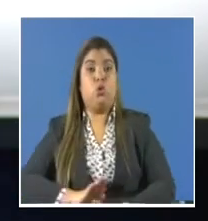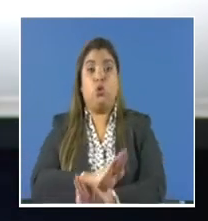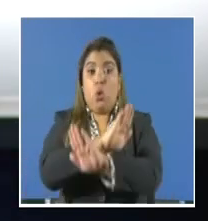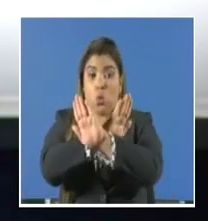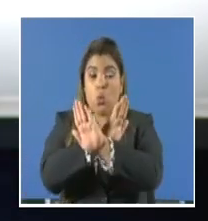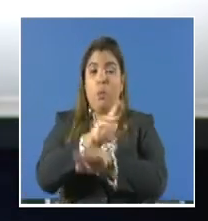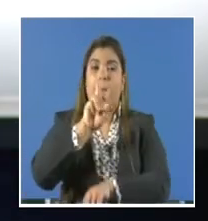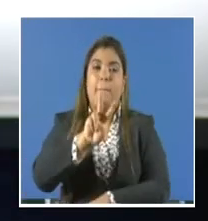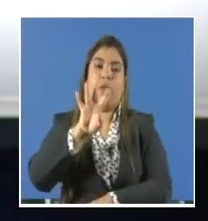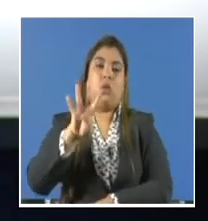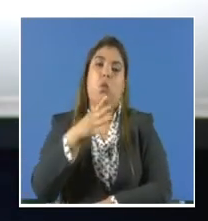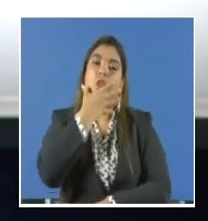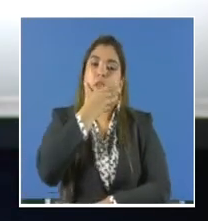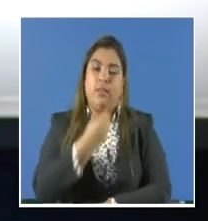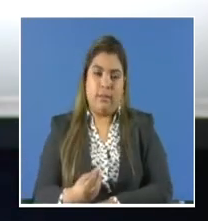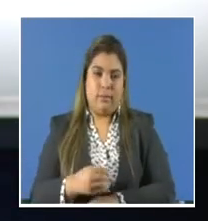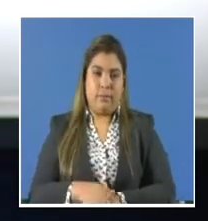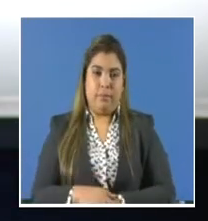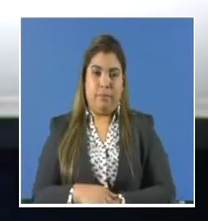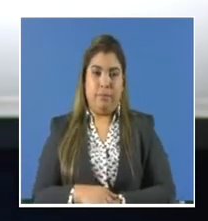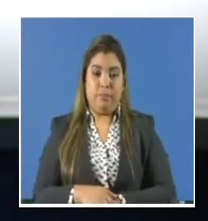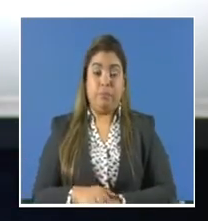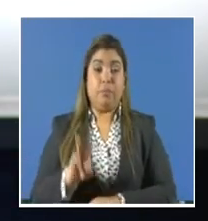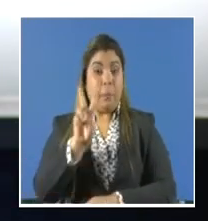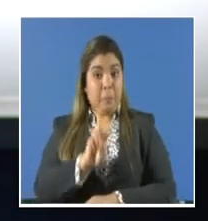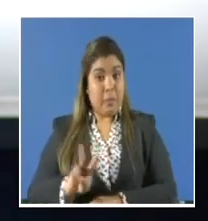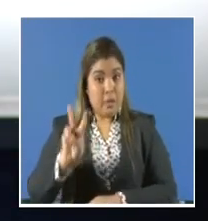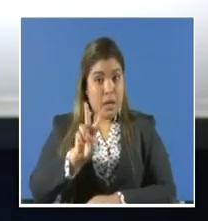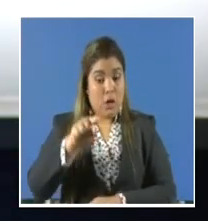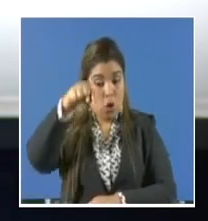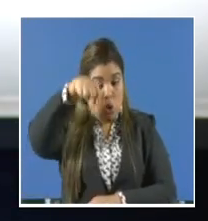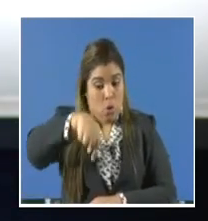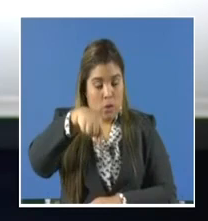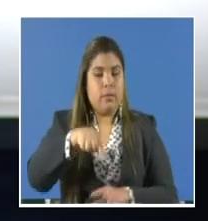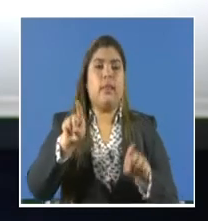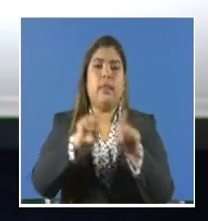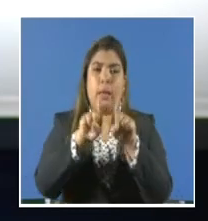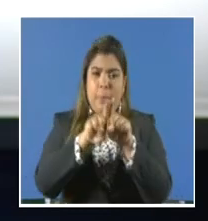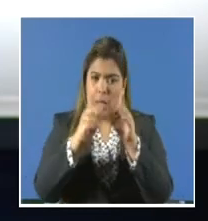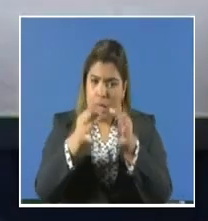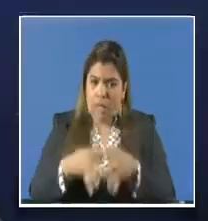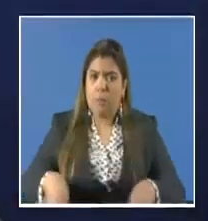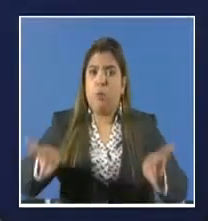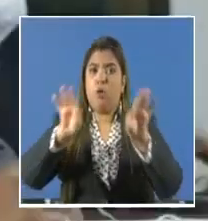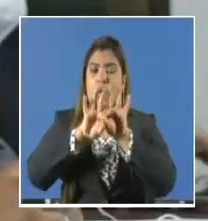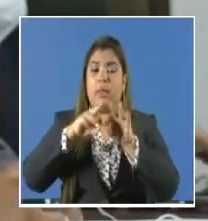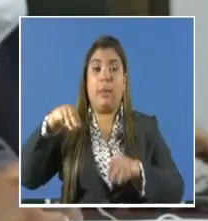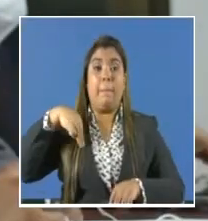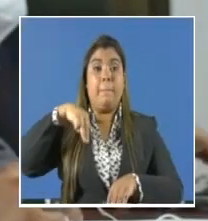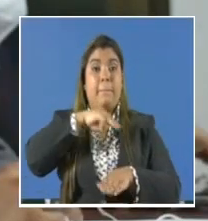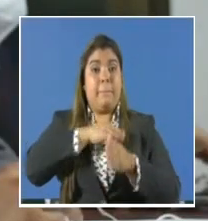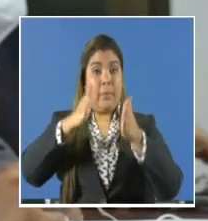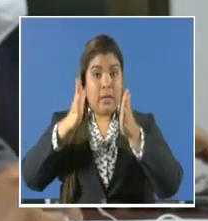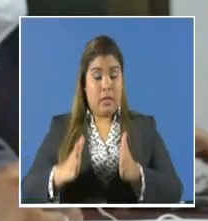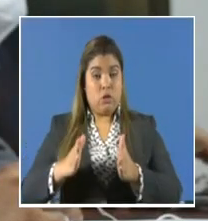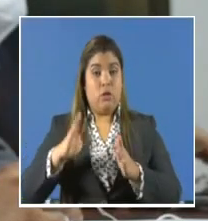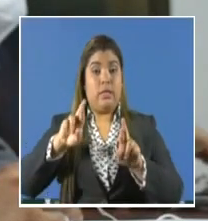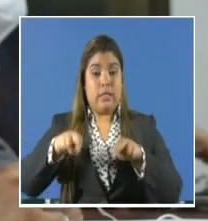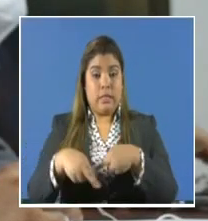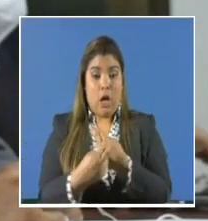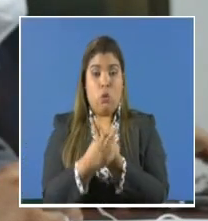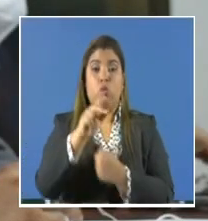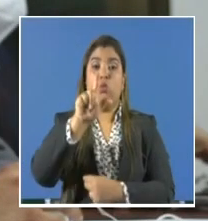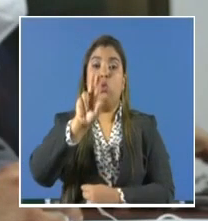de diciembre. Este viernes, también es importante señalar que el Ministro de Salud, Luis Francisco